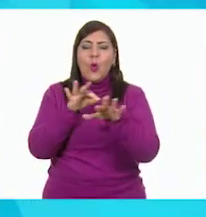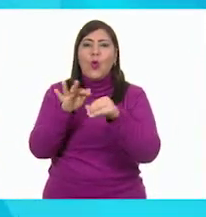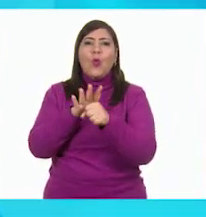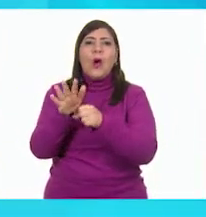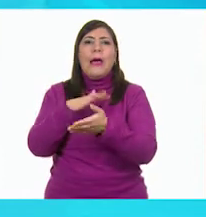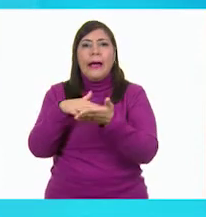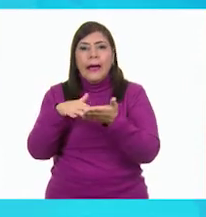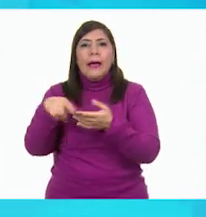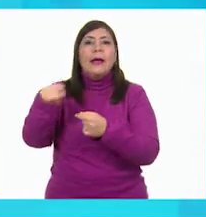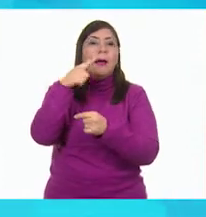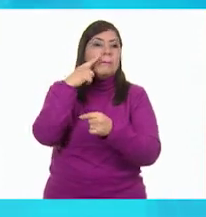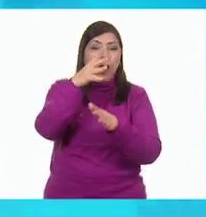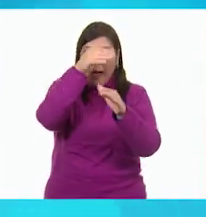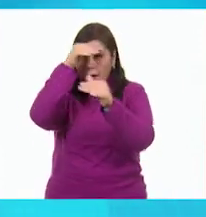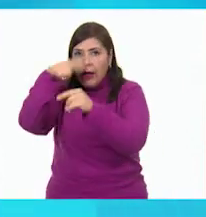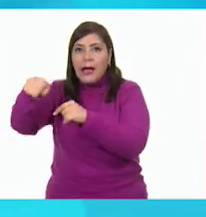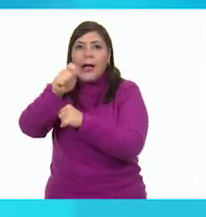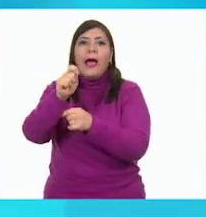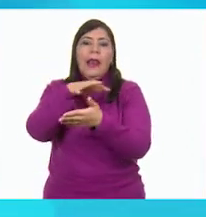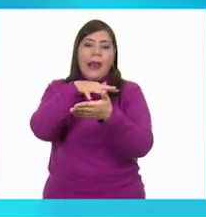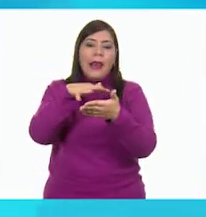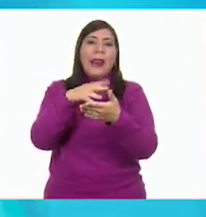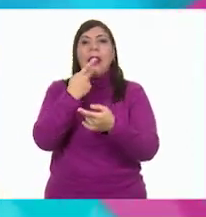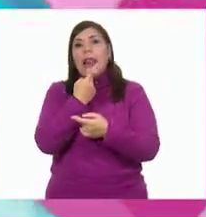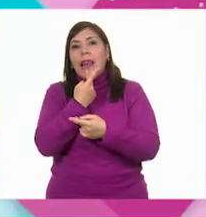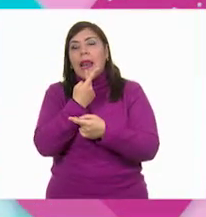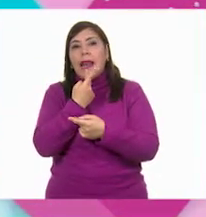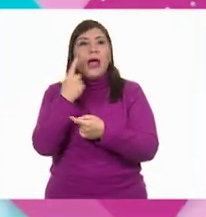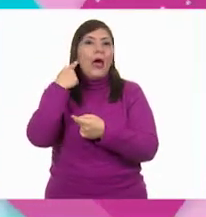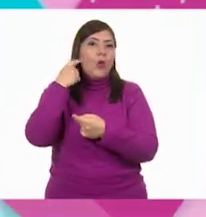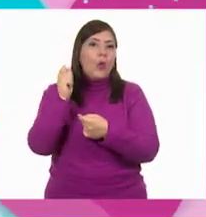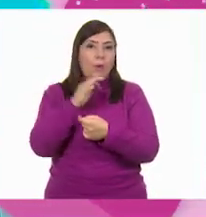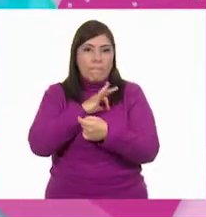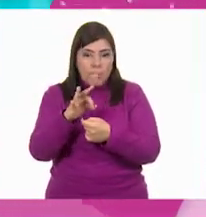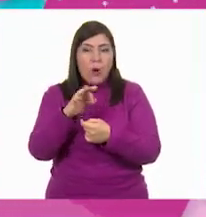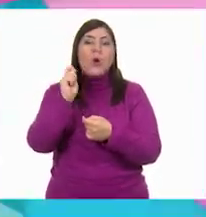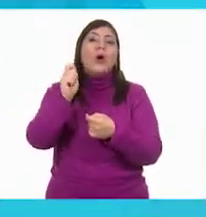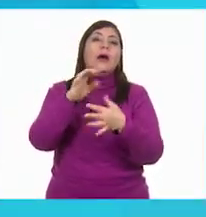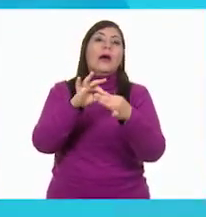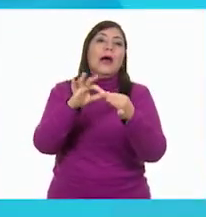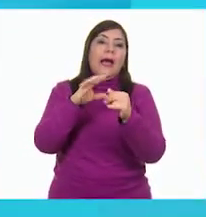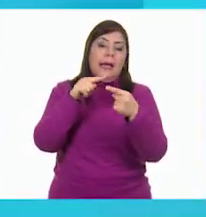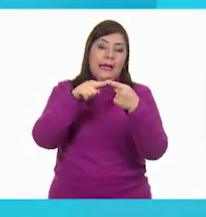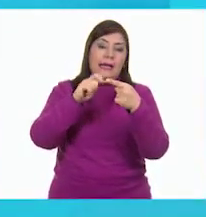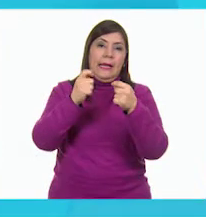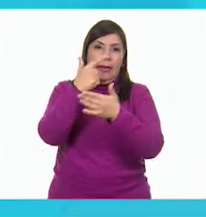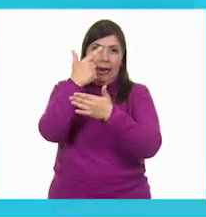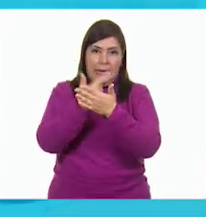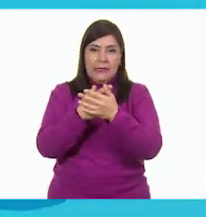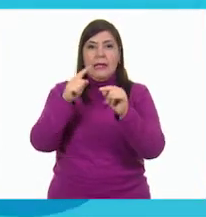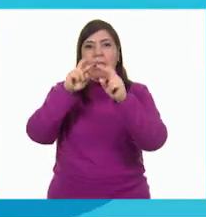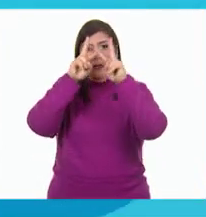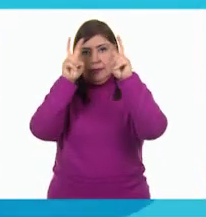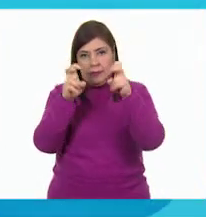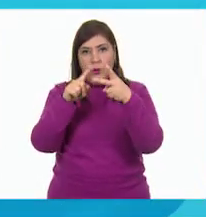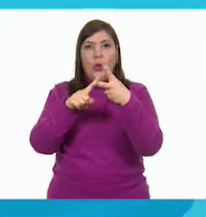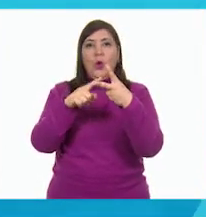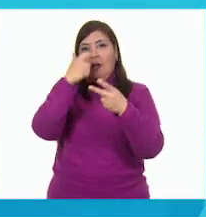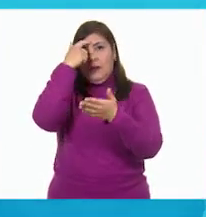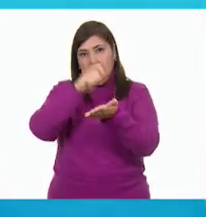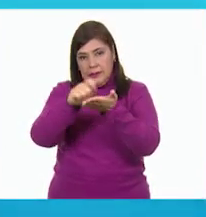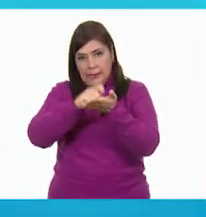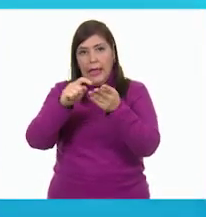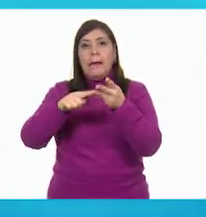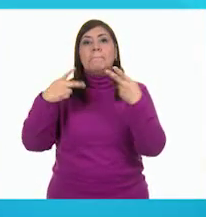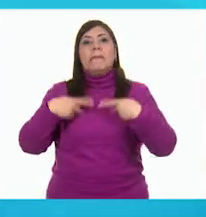leerán el texto en voz alta, hagan una lista para recordar esta información. Y está esta lista que tiene título. Sí. Autor. Ajá. Lector.